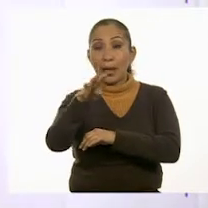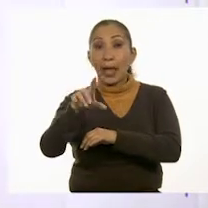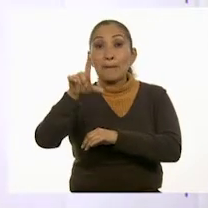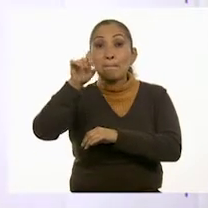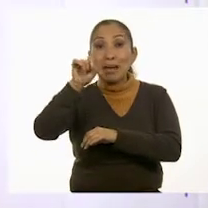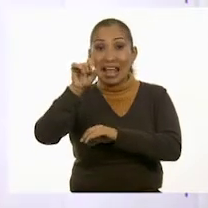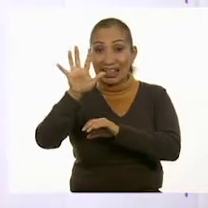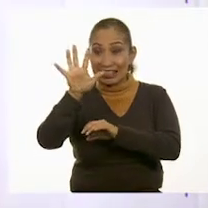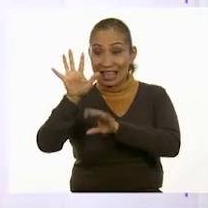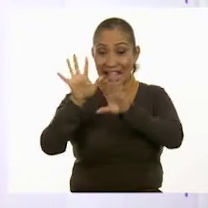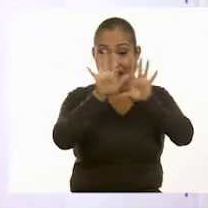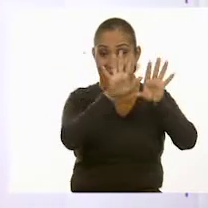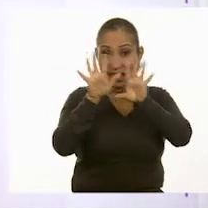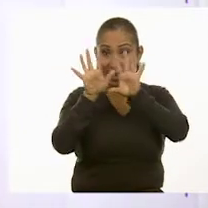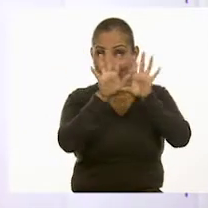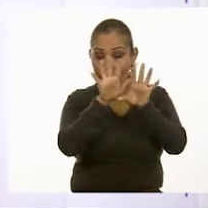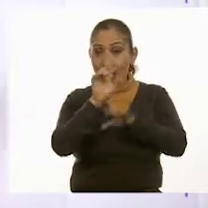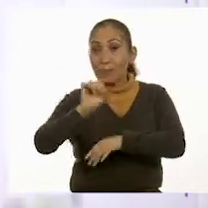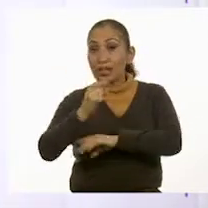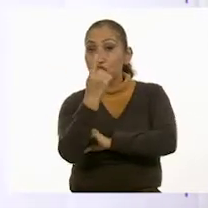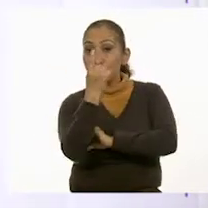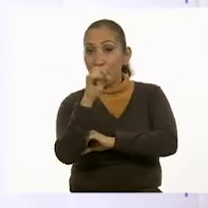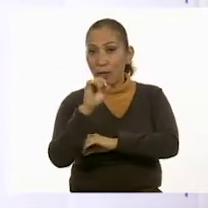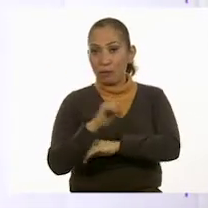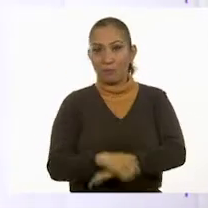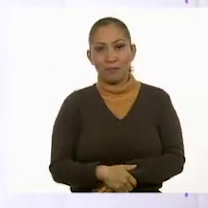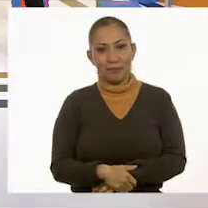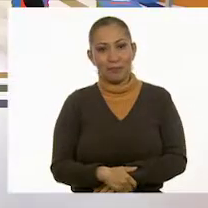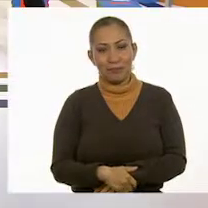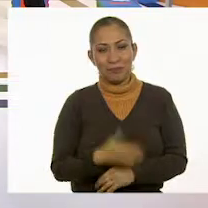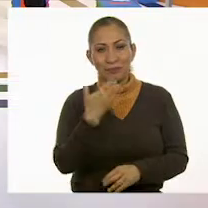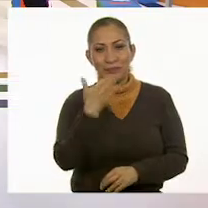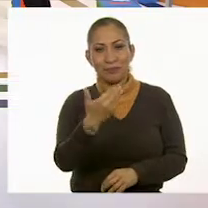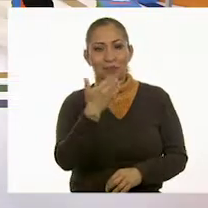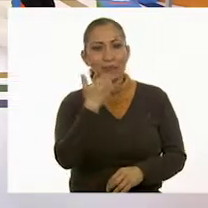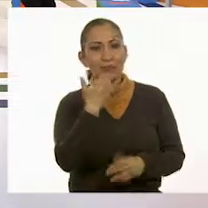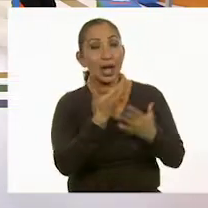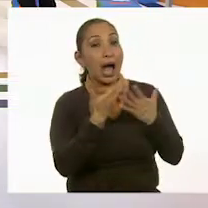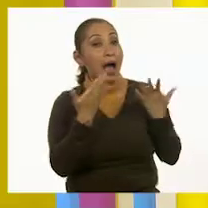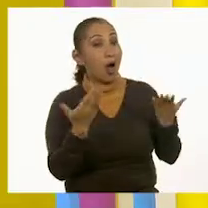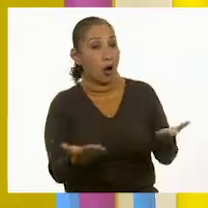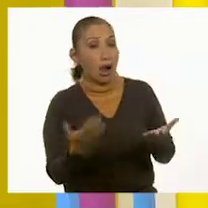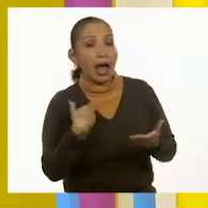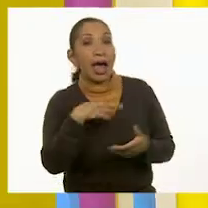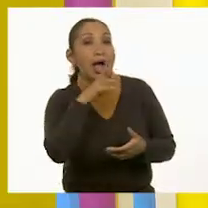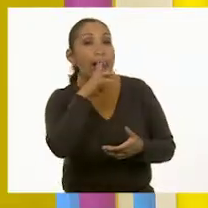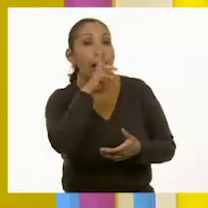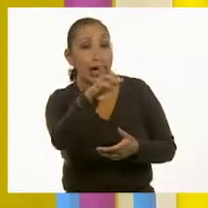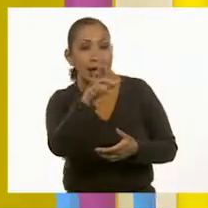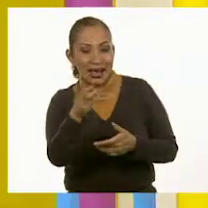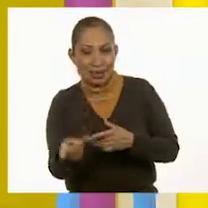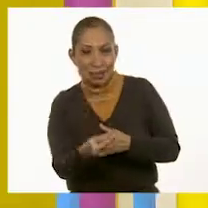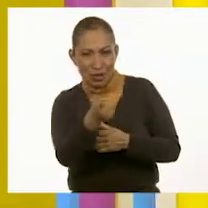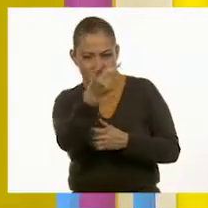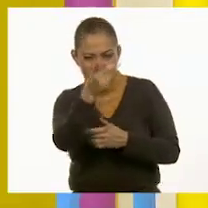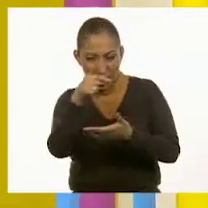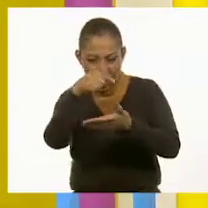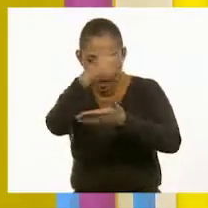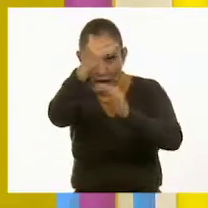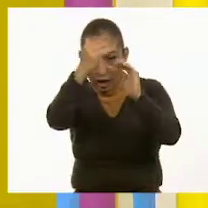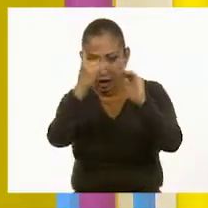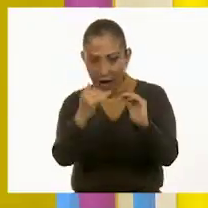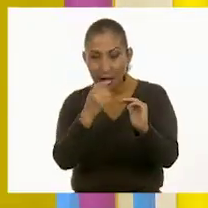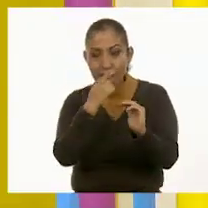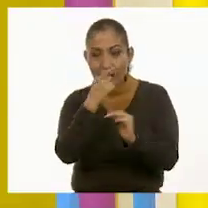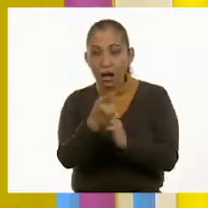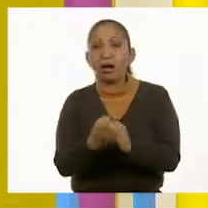19, 20, 21. Muy bien. Vamos entonces a contestar la pregunta que viene en la parte de abajo que